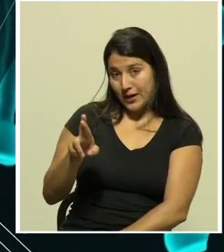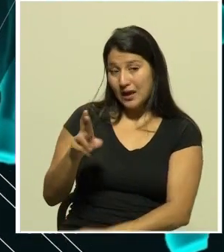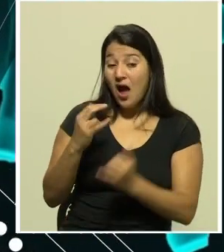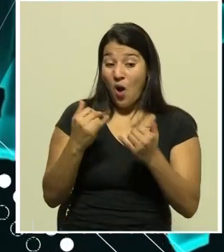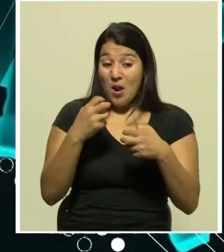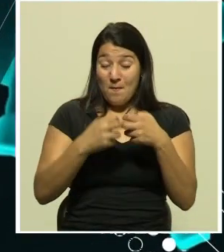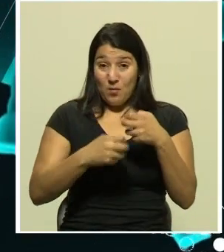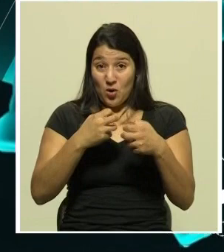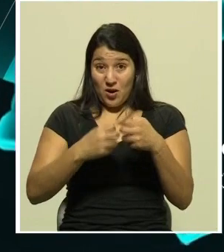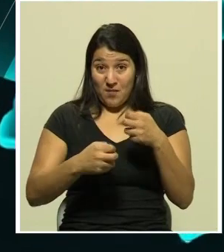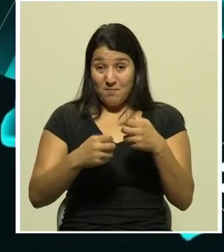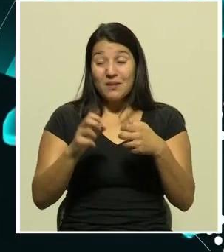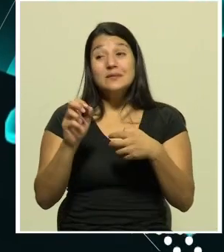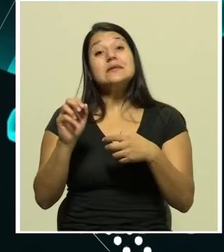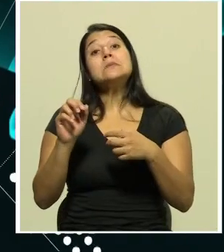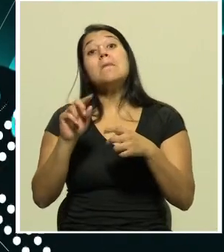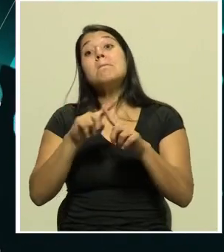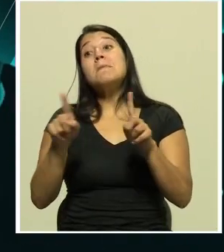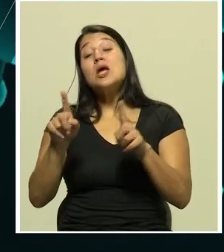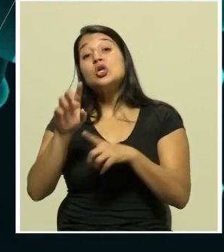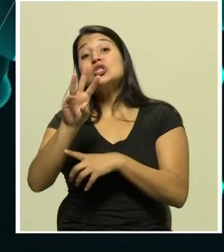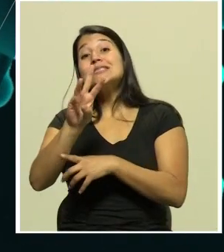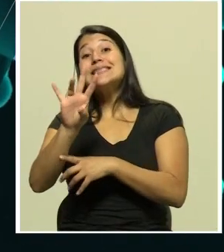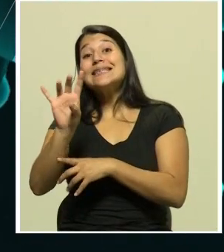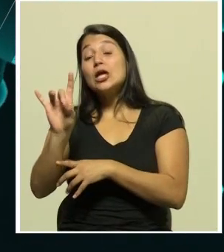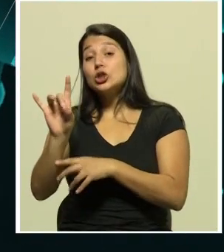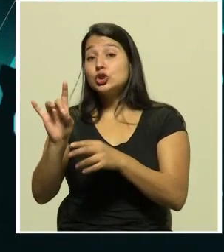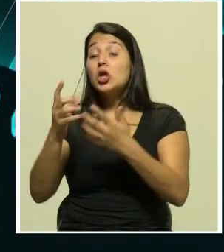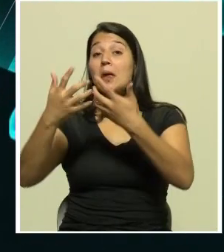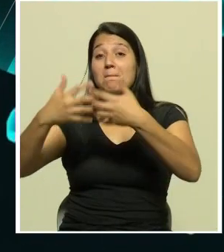% de las compañías se mantendrá igual.